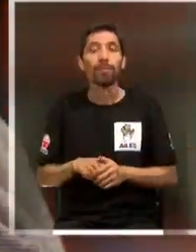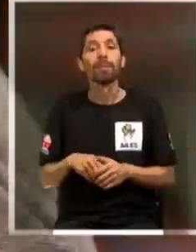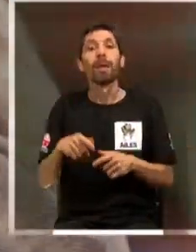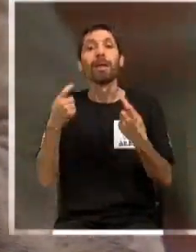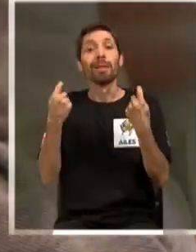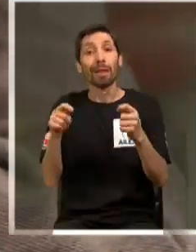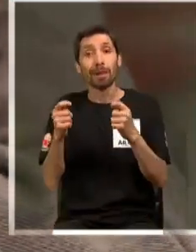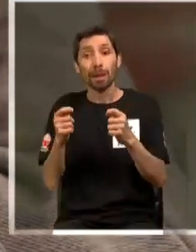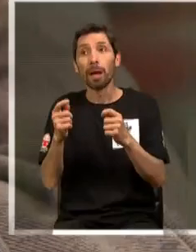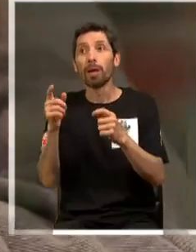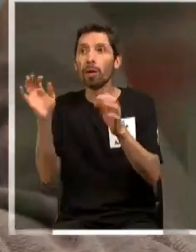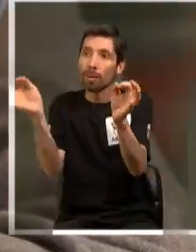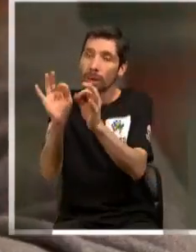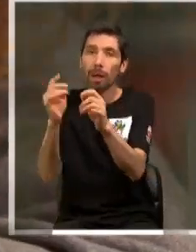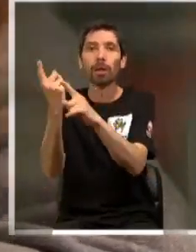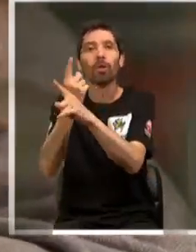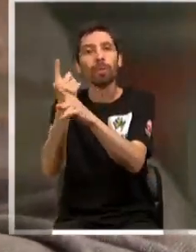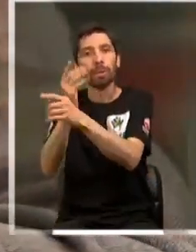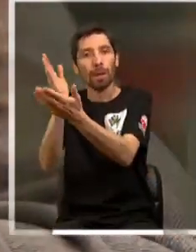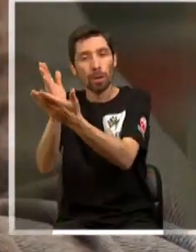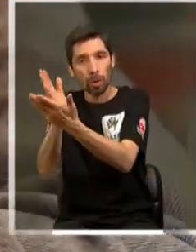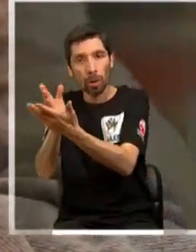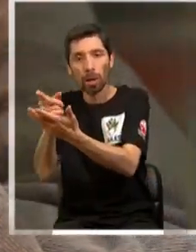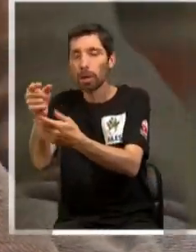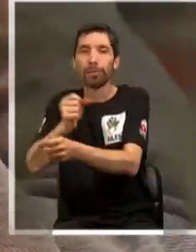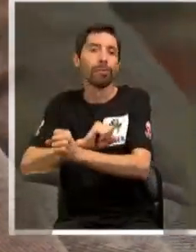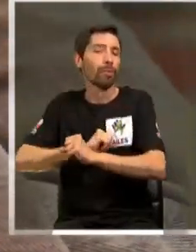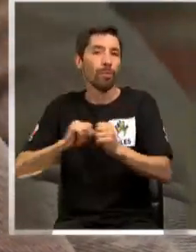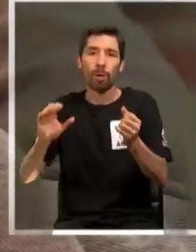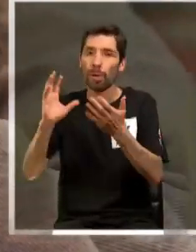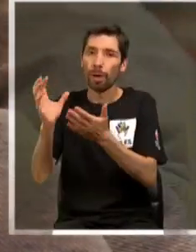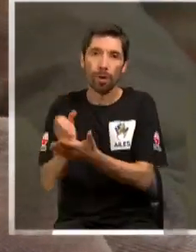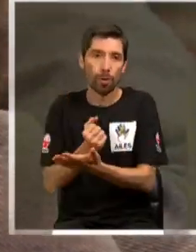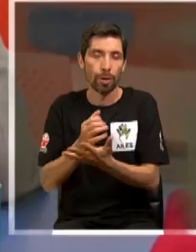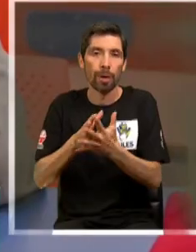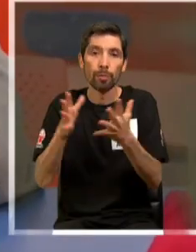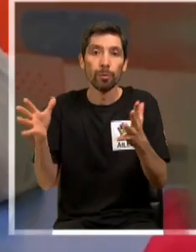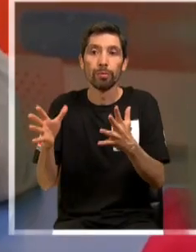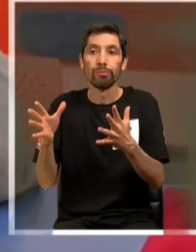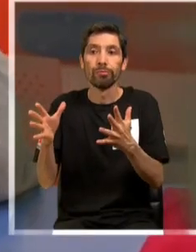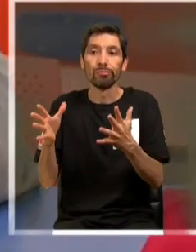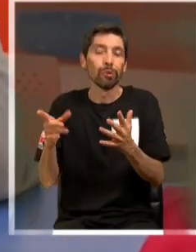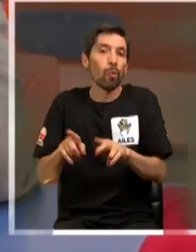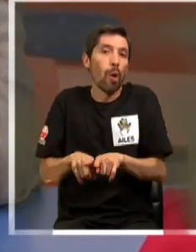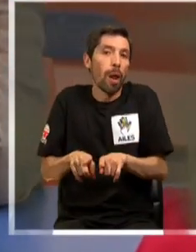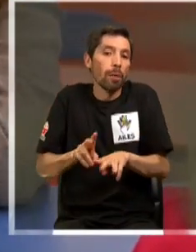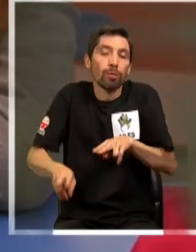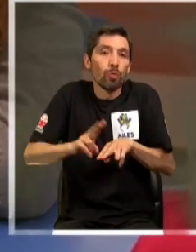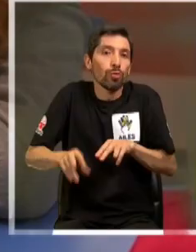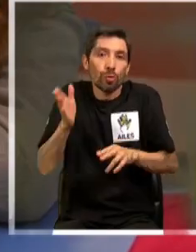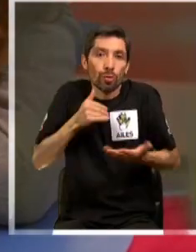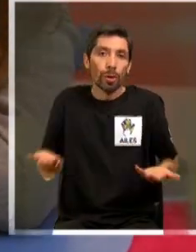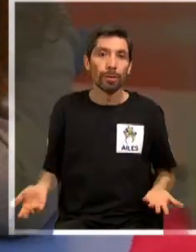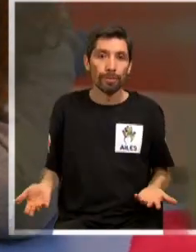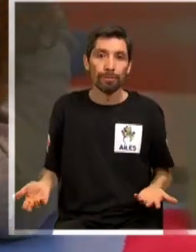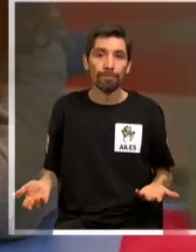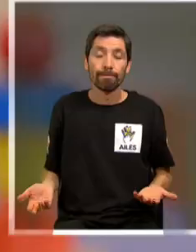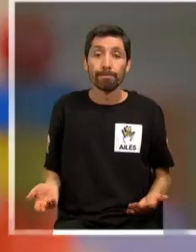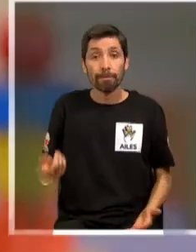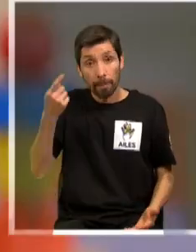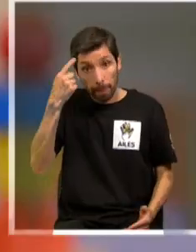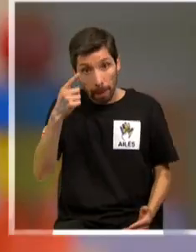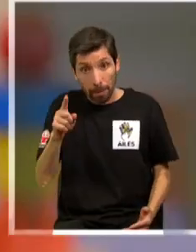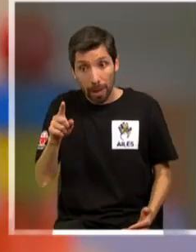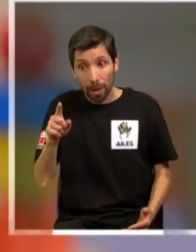conversar con el colegio, no se pudo lograr mucha solución, digamos. Sin embargo, no